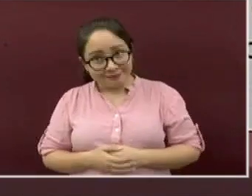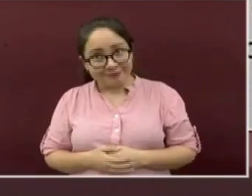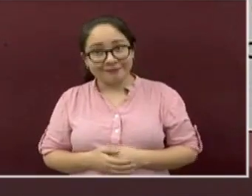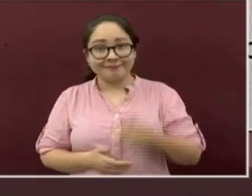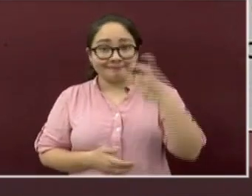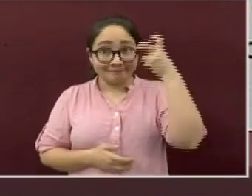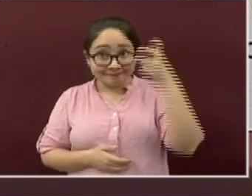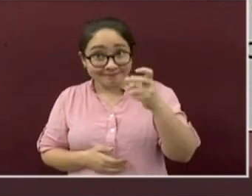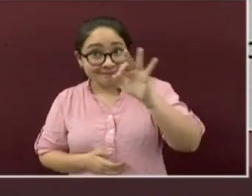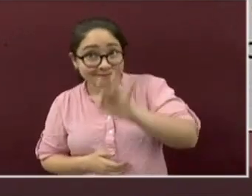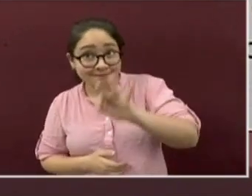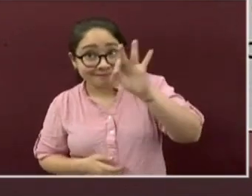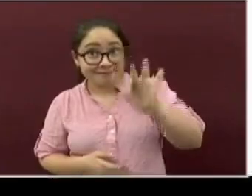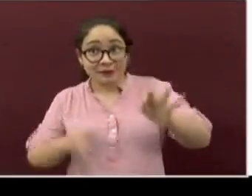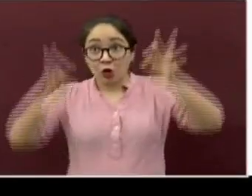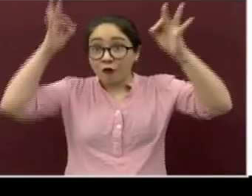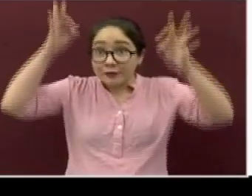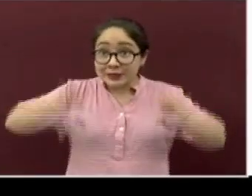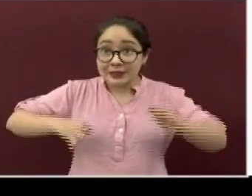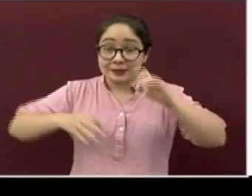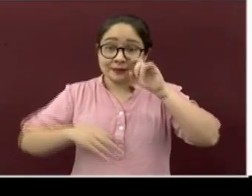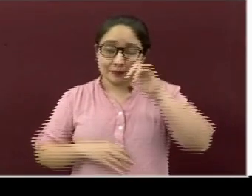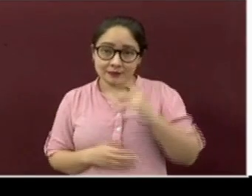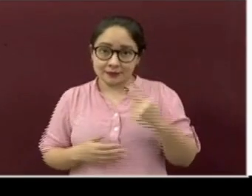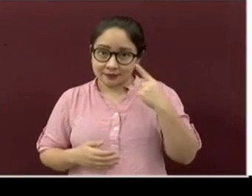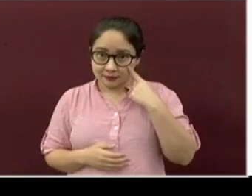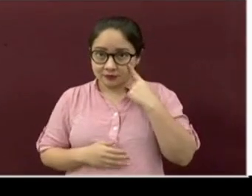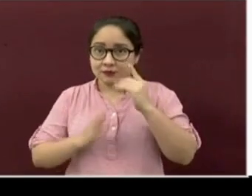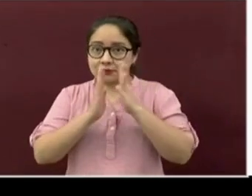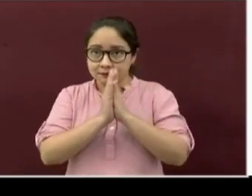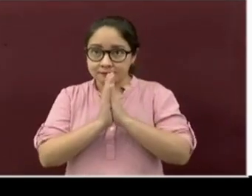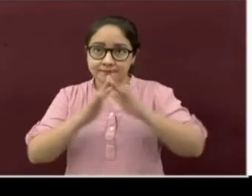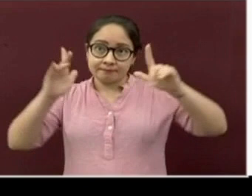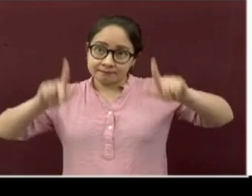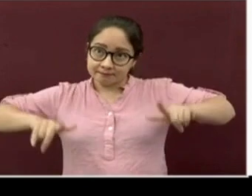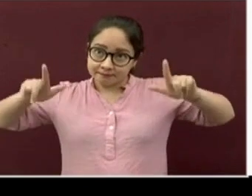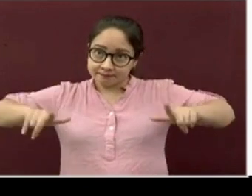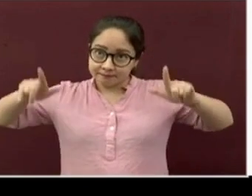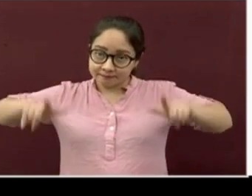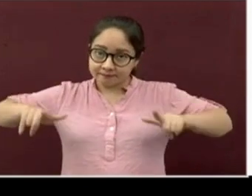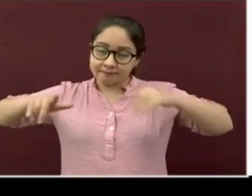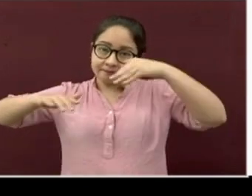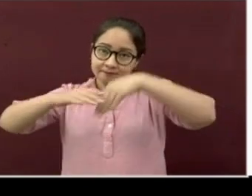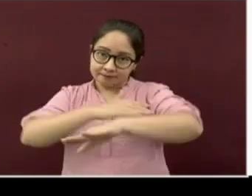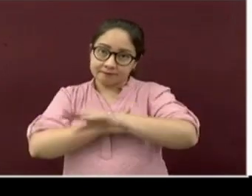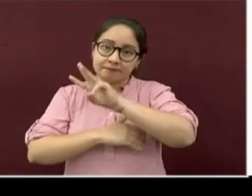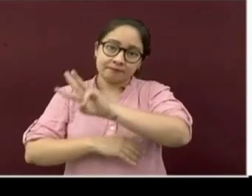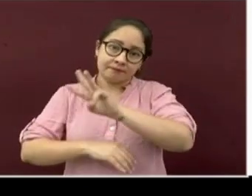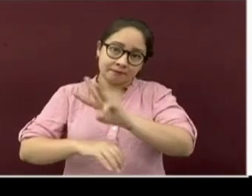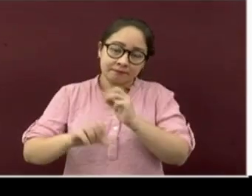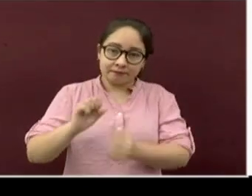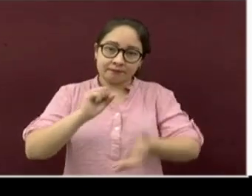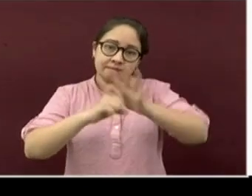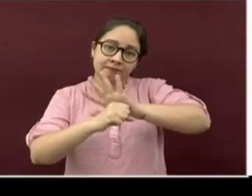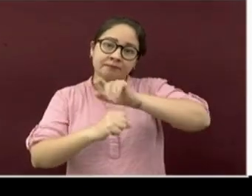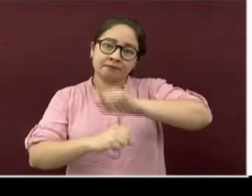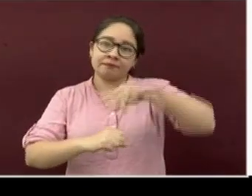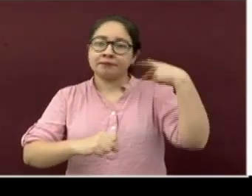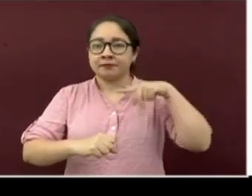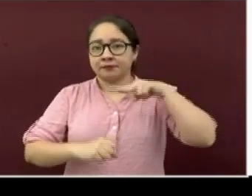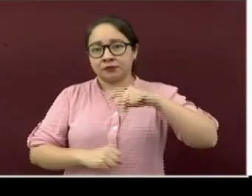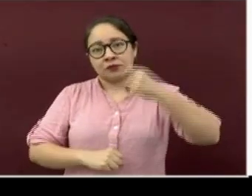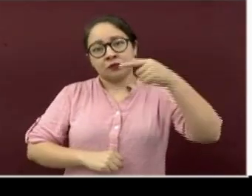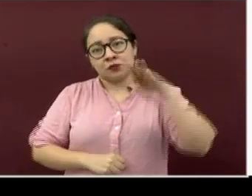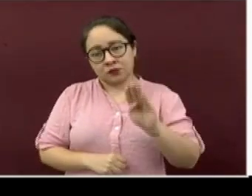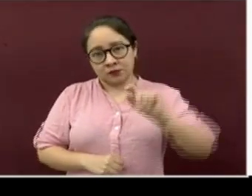las fechas oficiales, por lo que les invito a visitar la página coronavirus.veracruz.gov